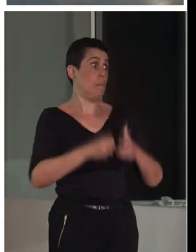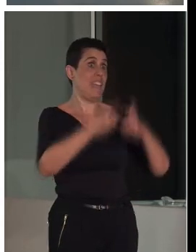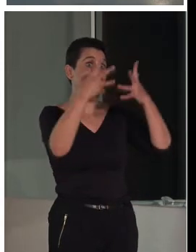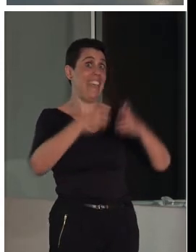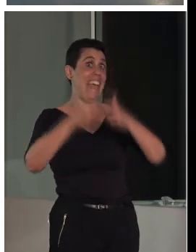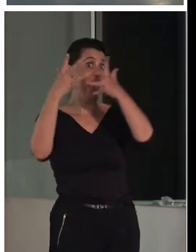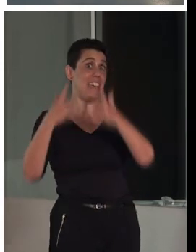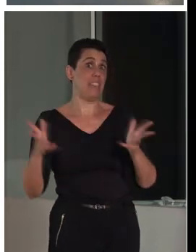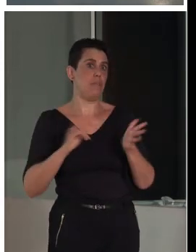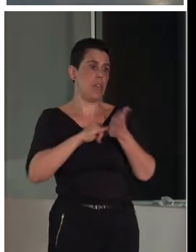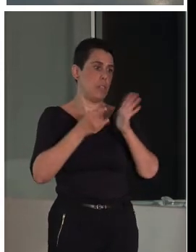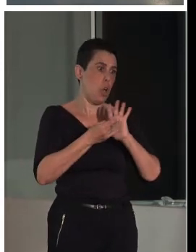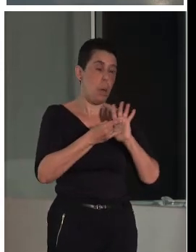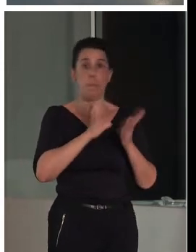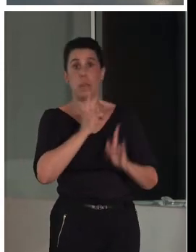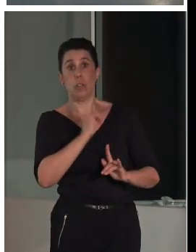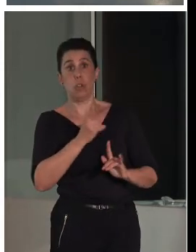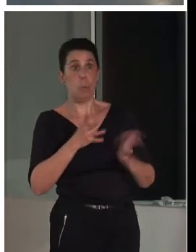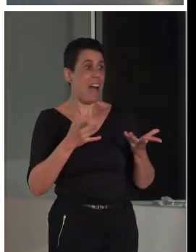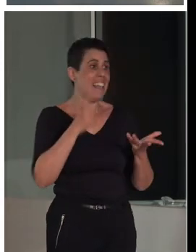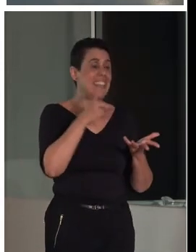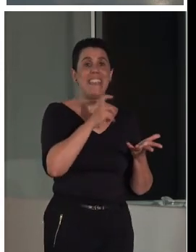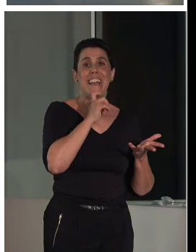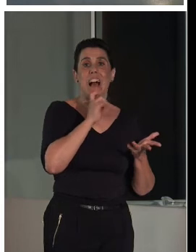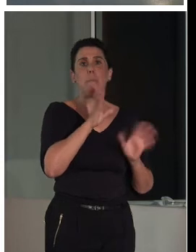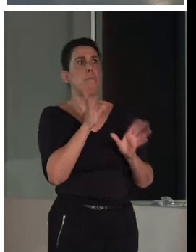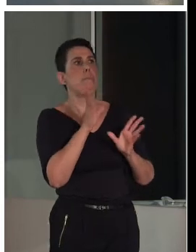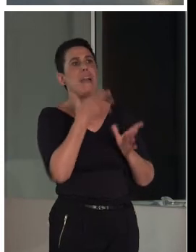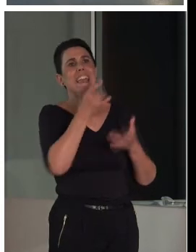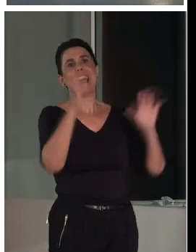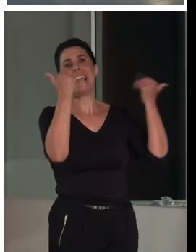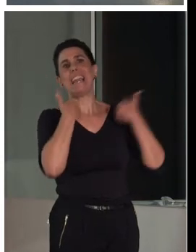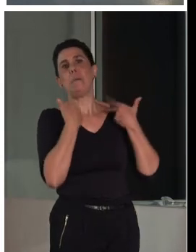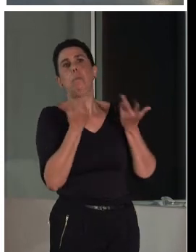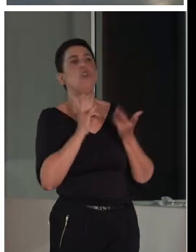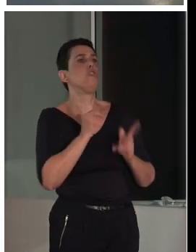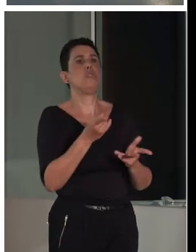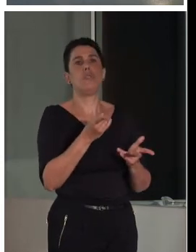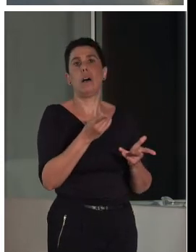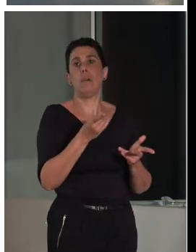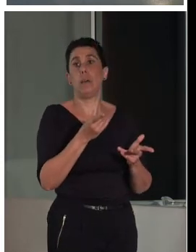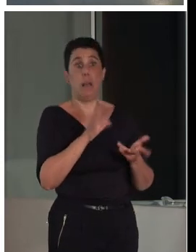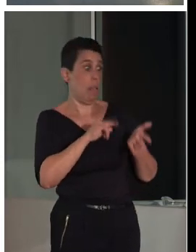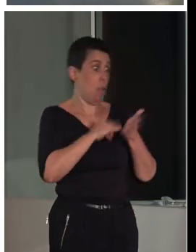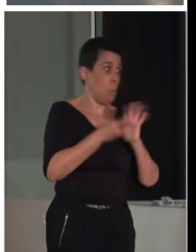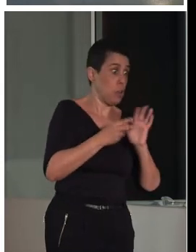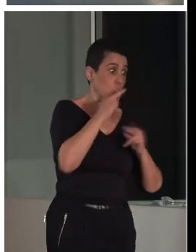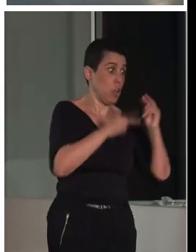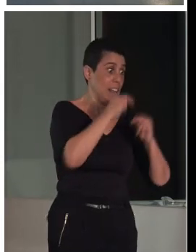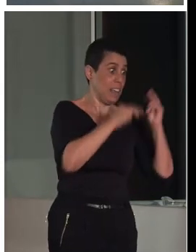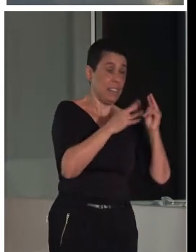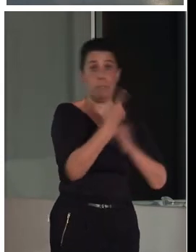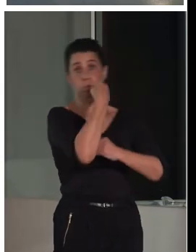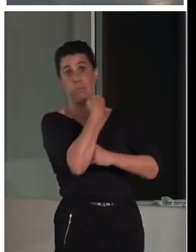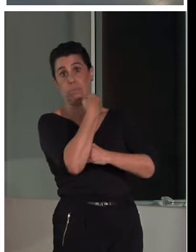y el proyecto en el que se haya encuadrado dentro de la dirección correspondiente, como el proyecto arquitectónico exigía.